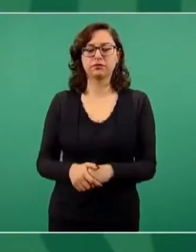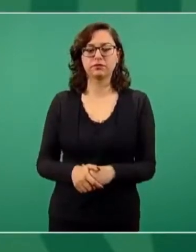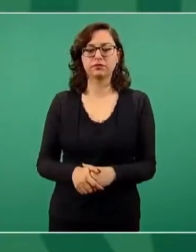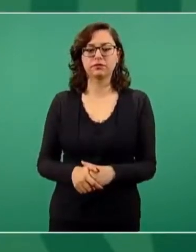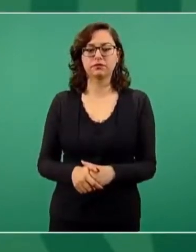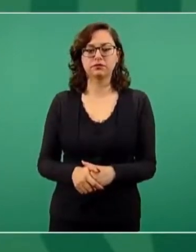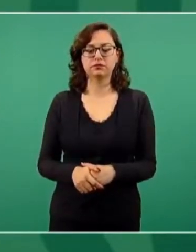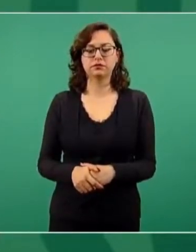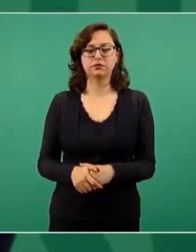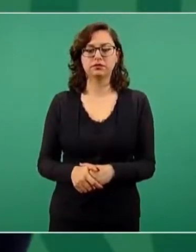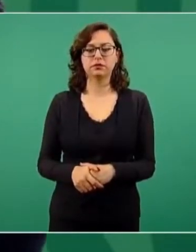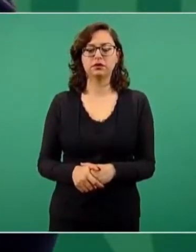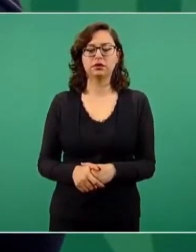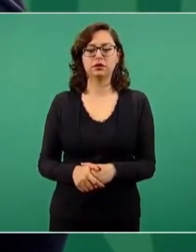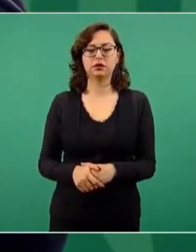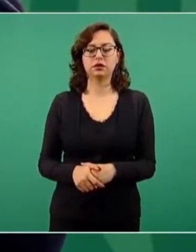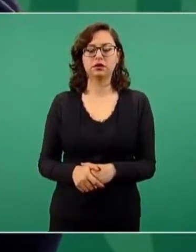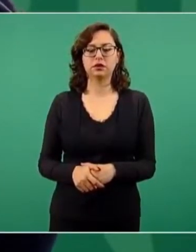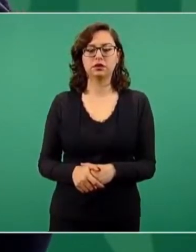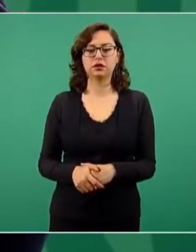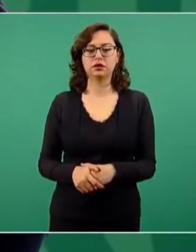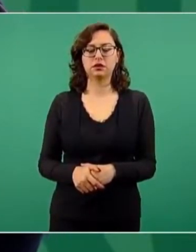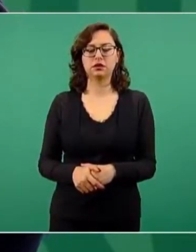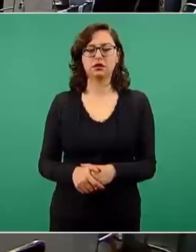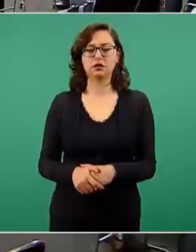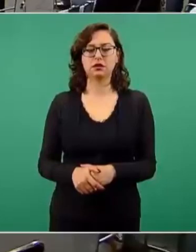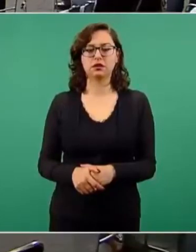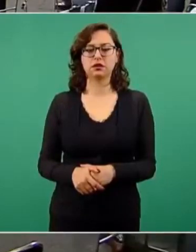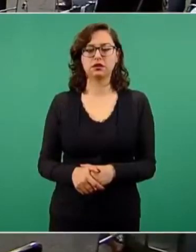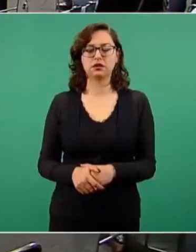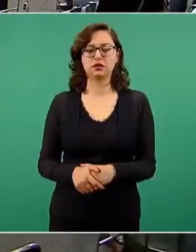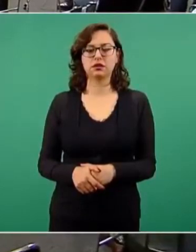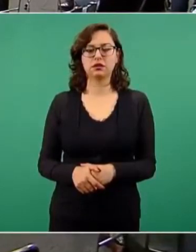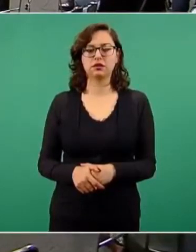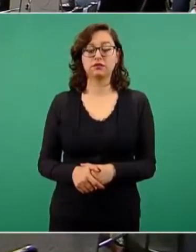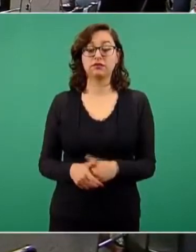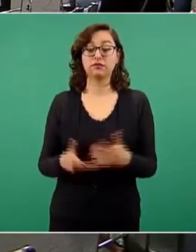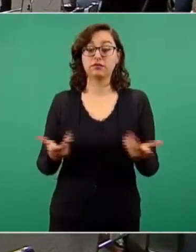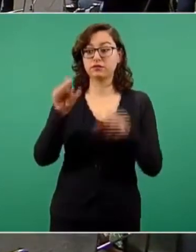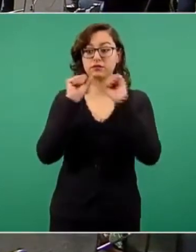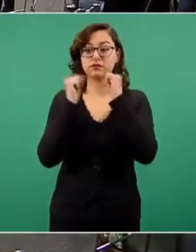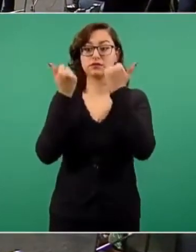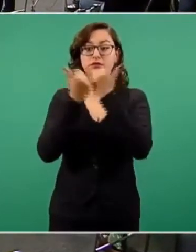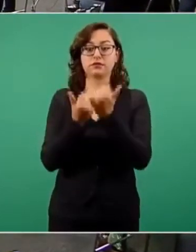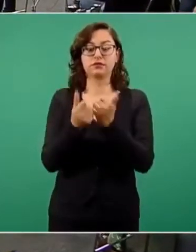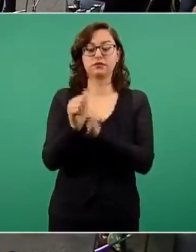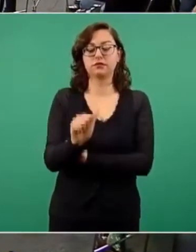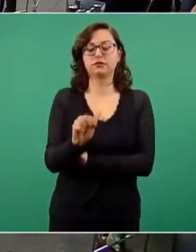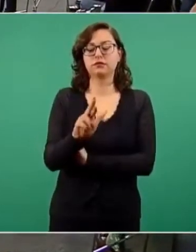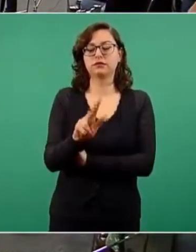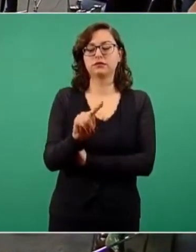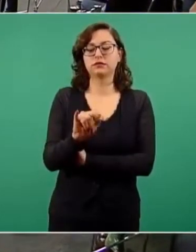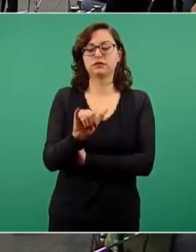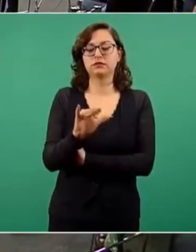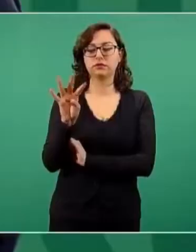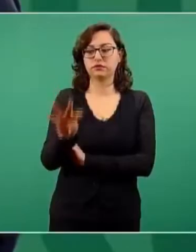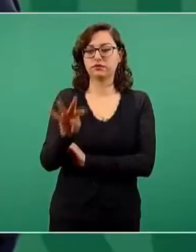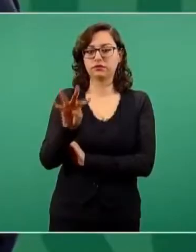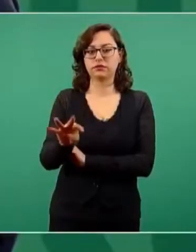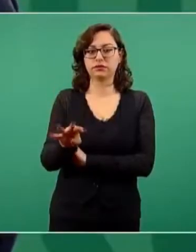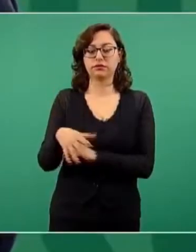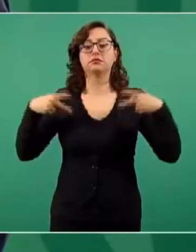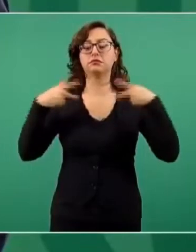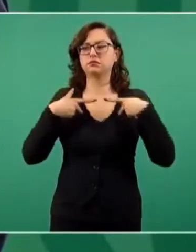Bueno, esto del artículo 19, no lo sabía la gente